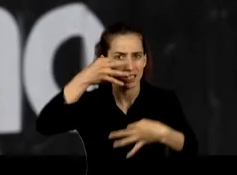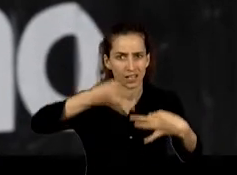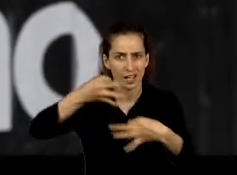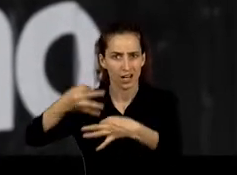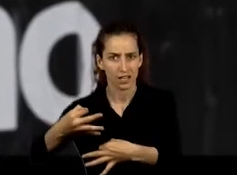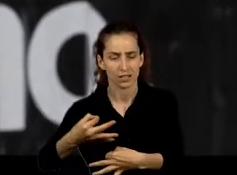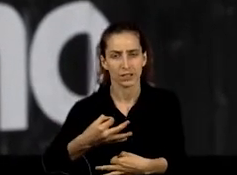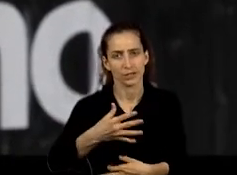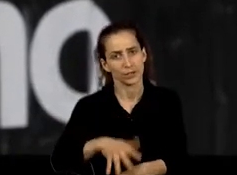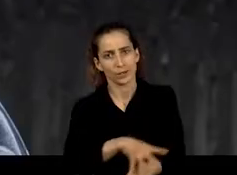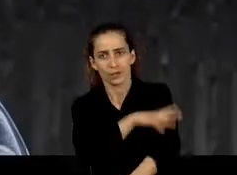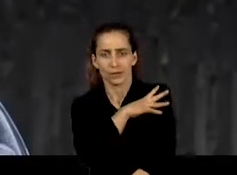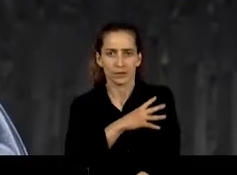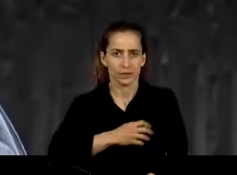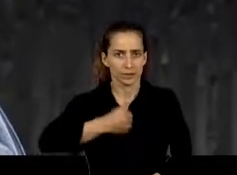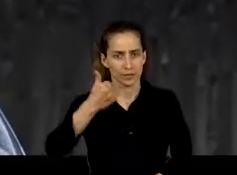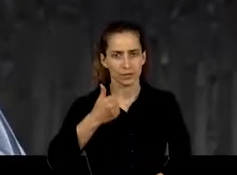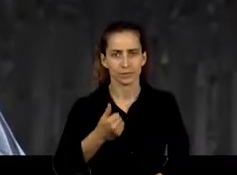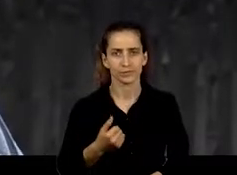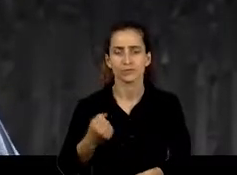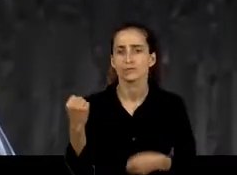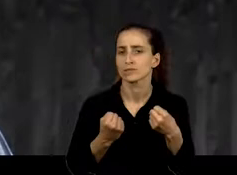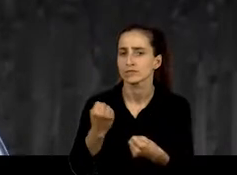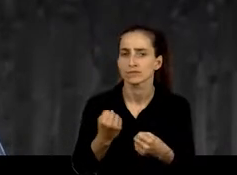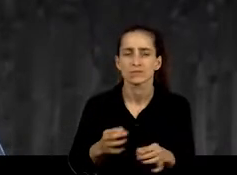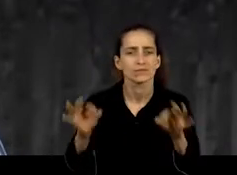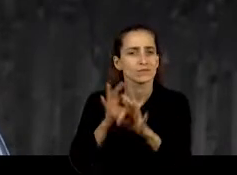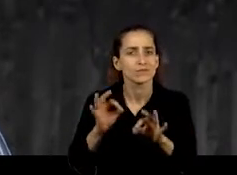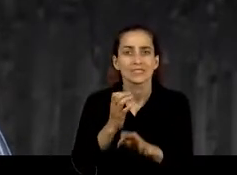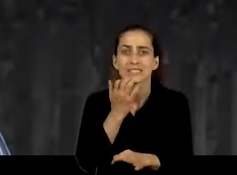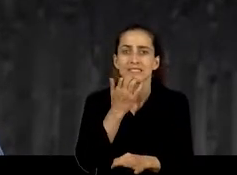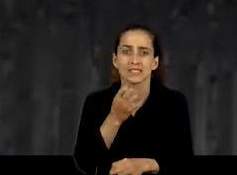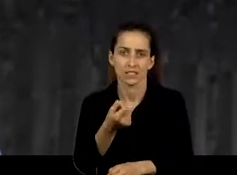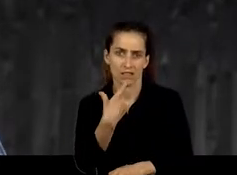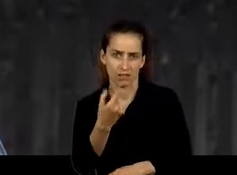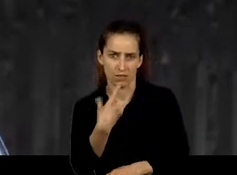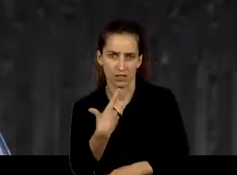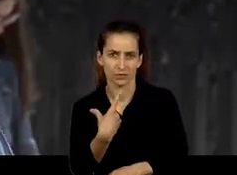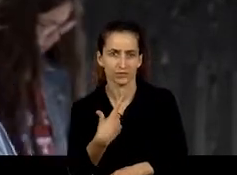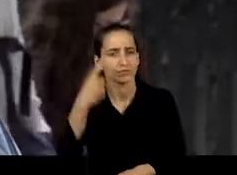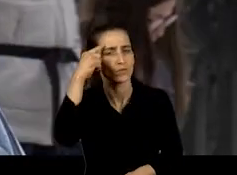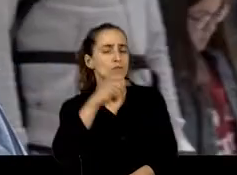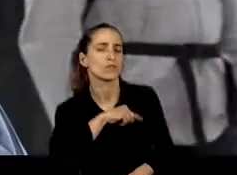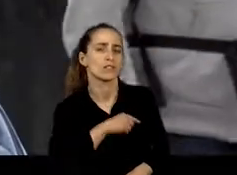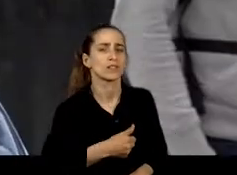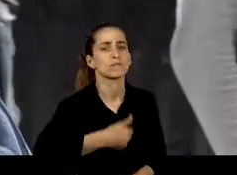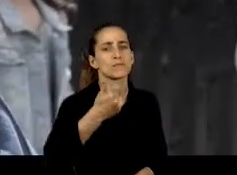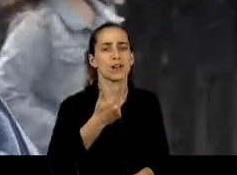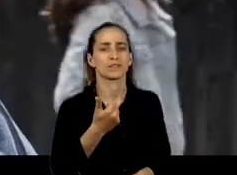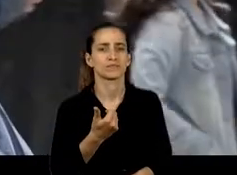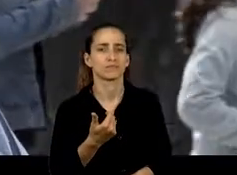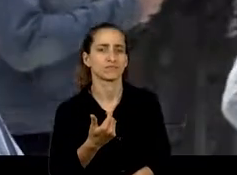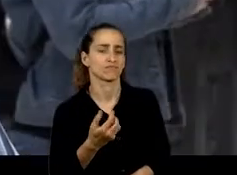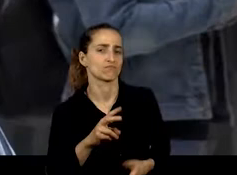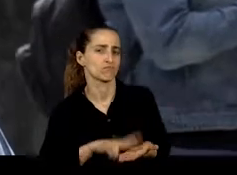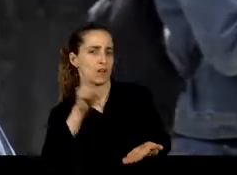pues todavía impresiona muchísimo más. Que no cojas ningún vehículo con los efectos de las drogas. Ser más consciente de esto. Que puedes llevarte